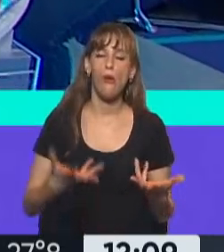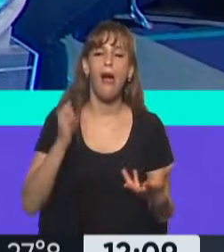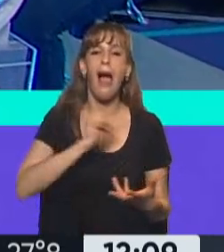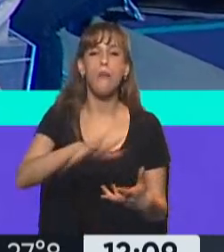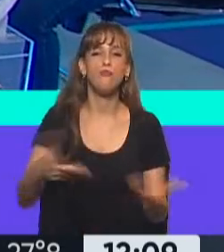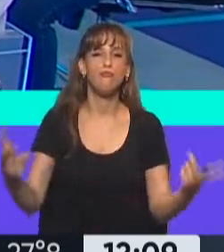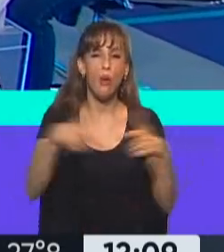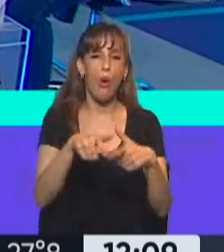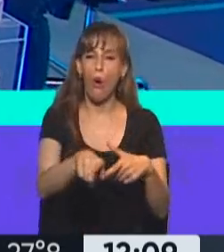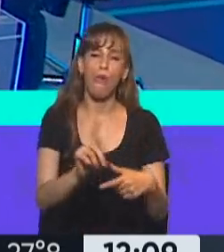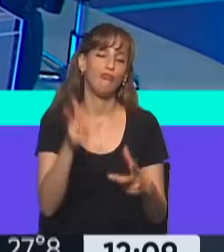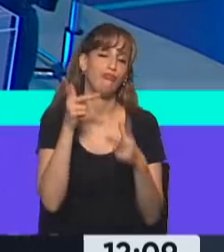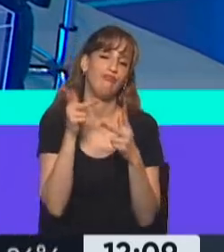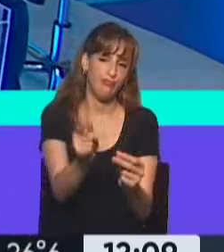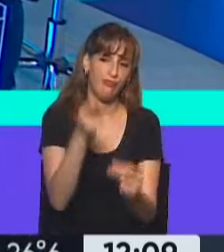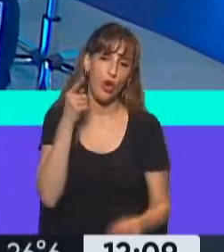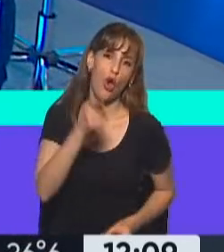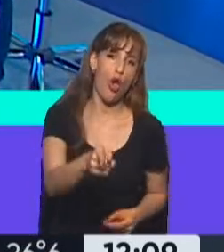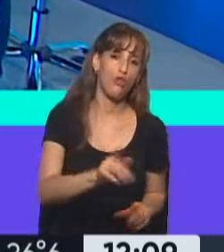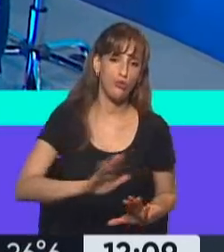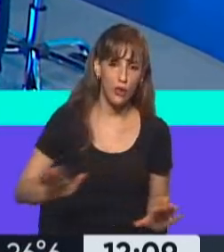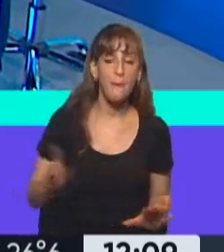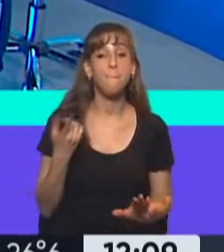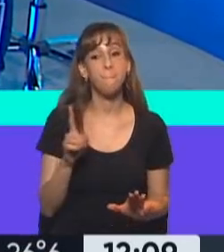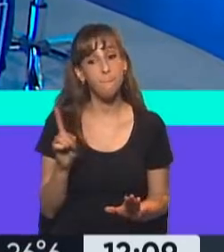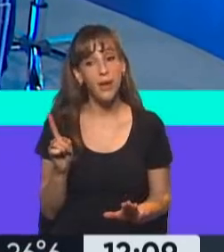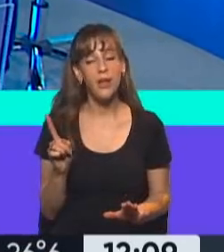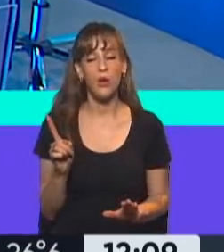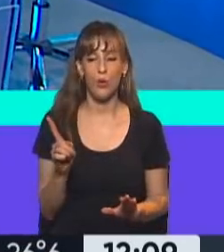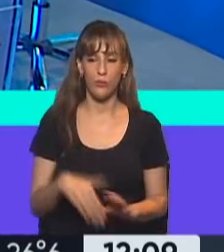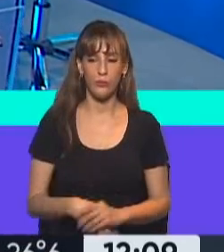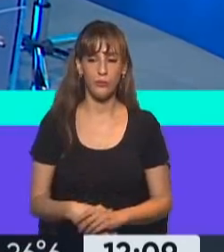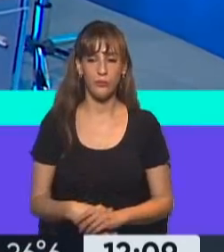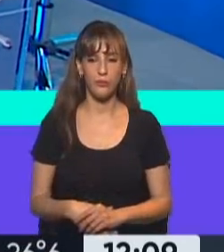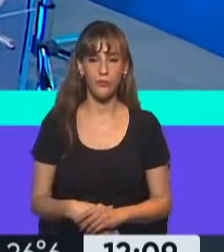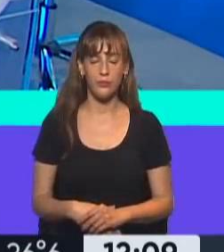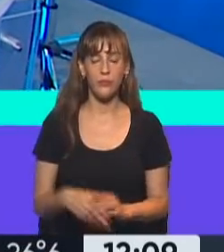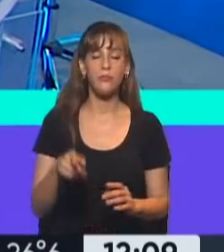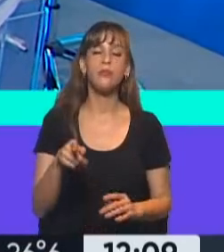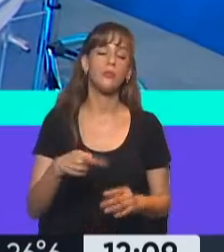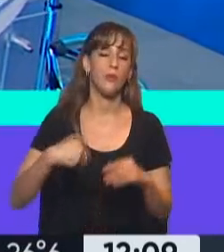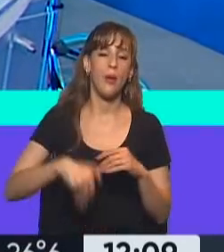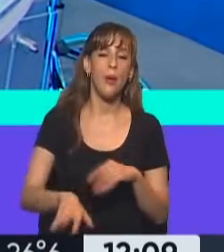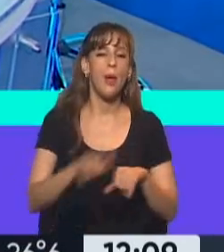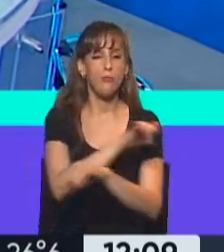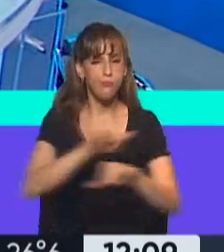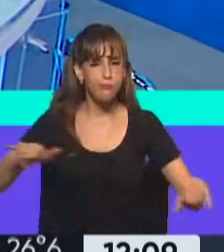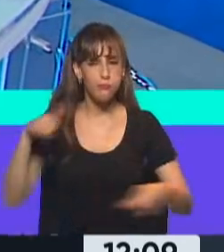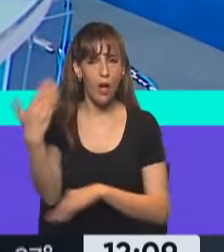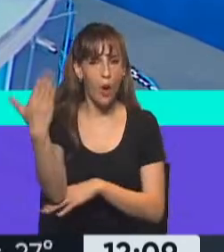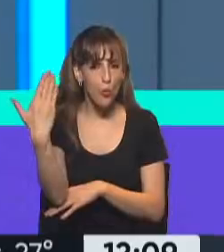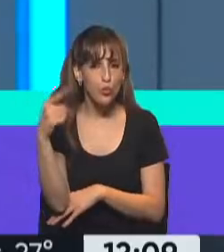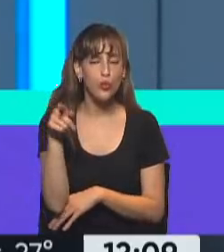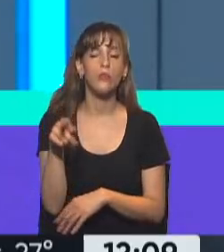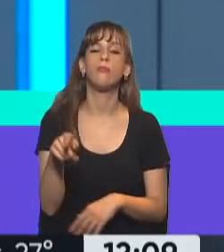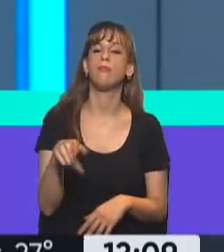Digo, esto es de manual, nadie esperaba otra cosa. Pero por otro lado, debería haber o aparentemente va a haber anuncios en los próximos días. Sí,